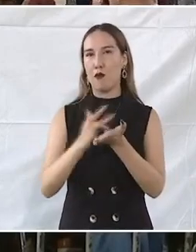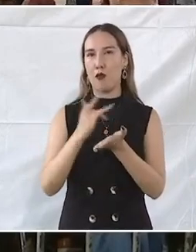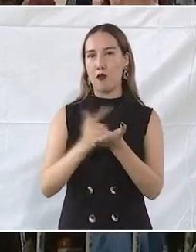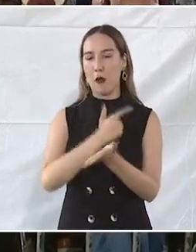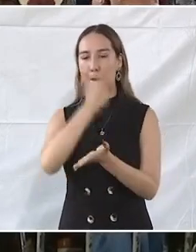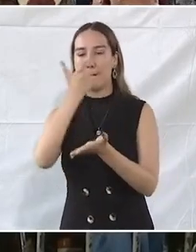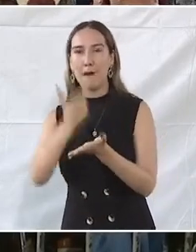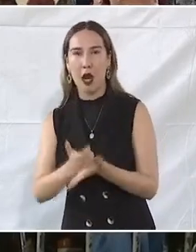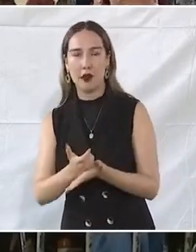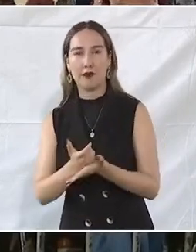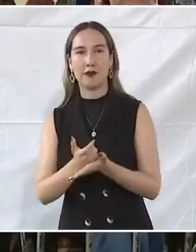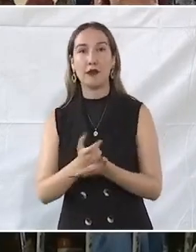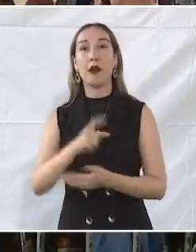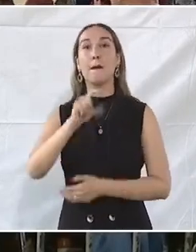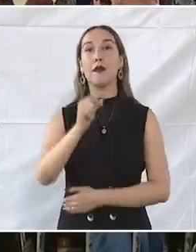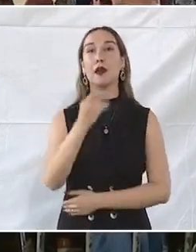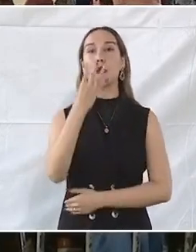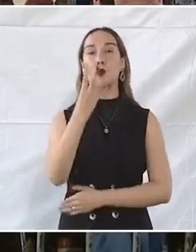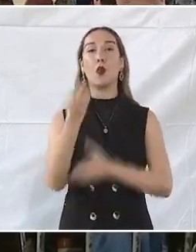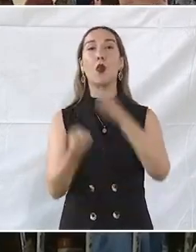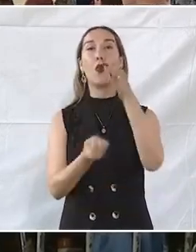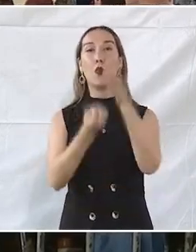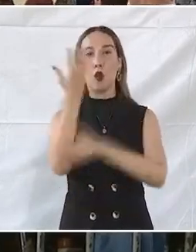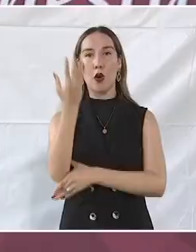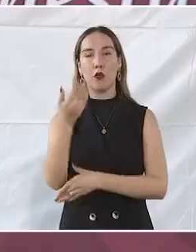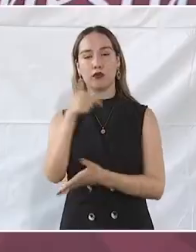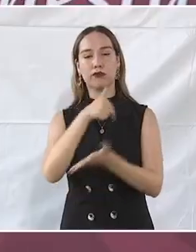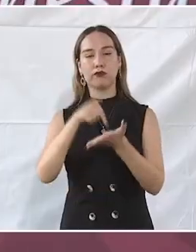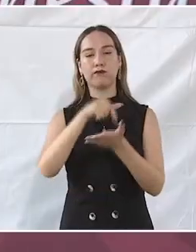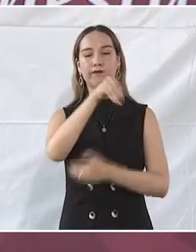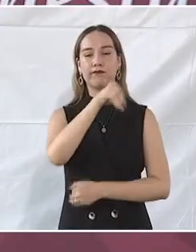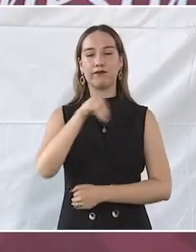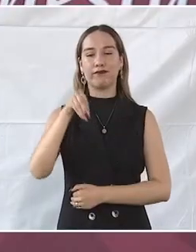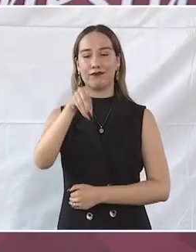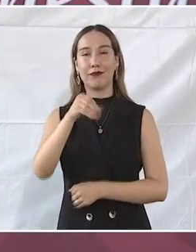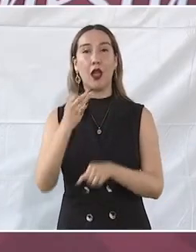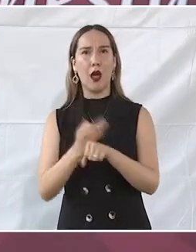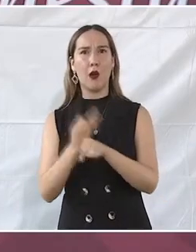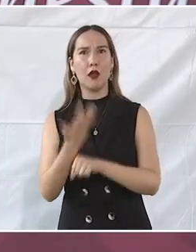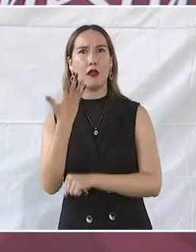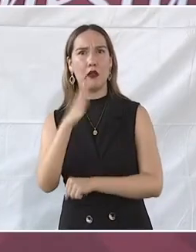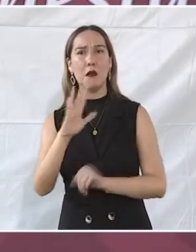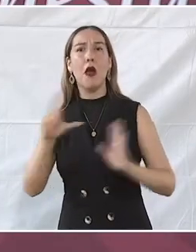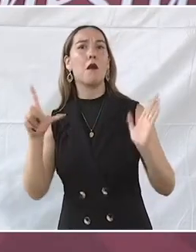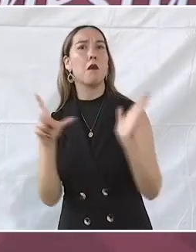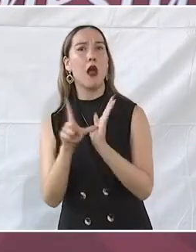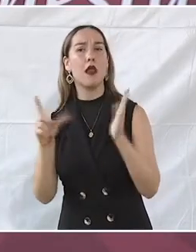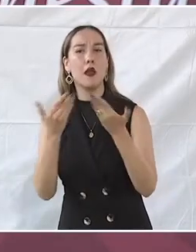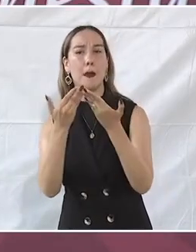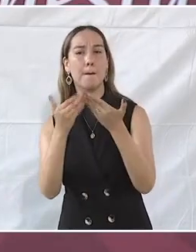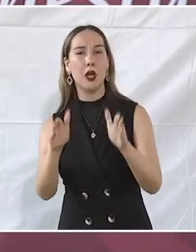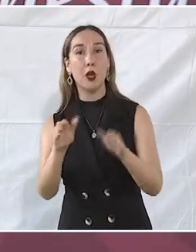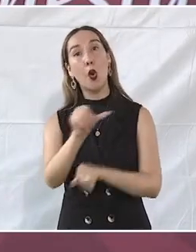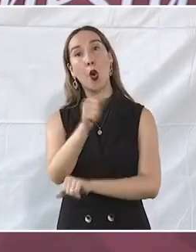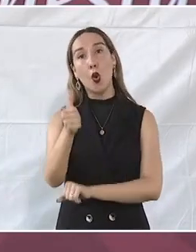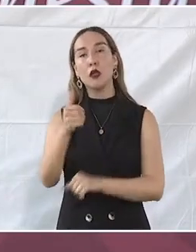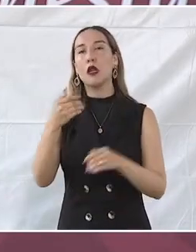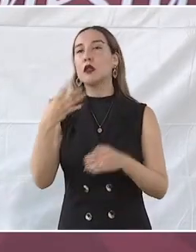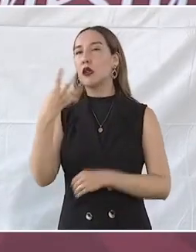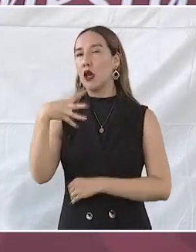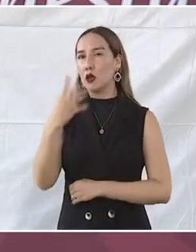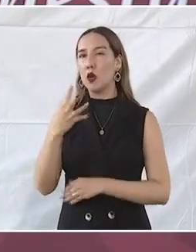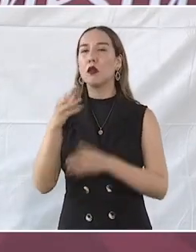se contará con 24 nuevas sucursales, de las cuales 10 ya están en operación y 14 más en construcción,